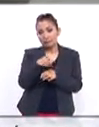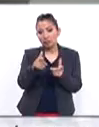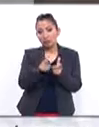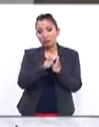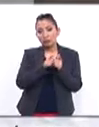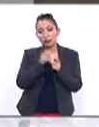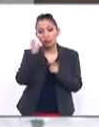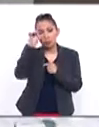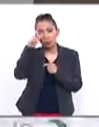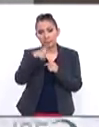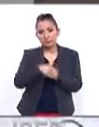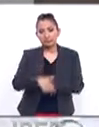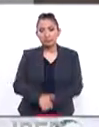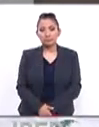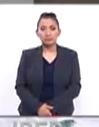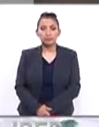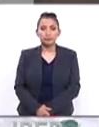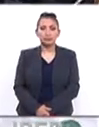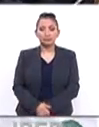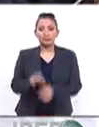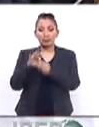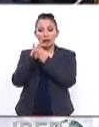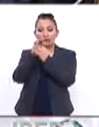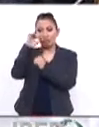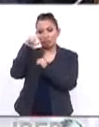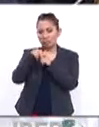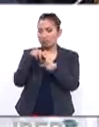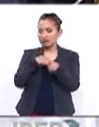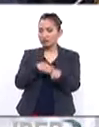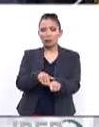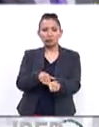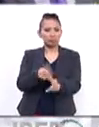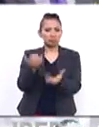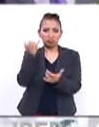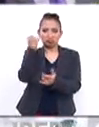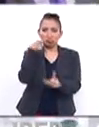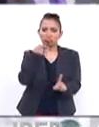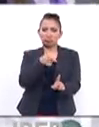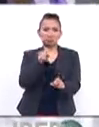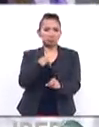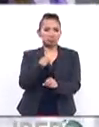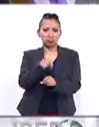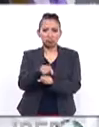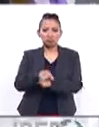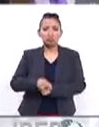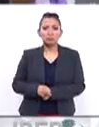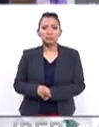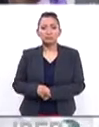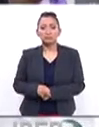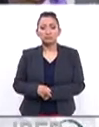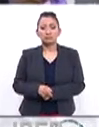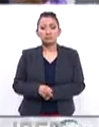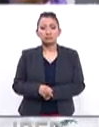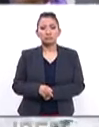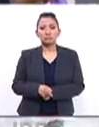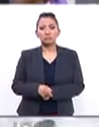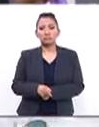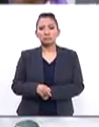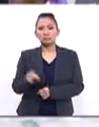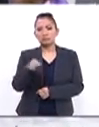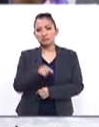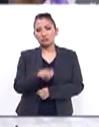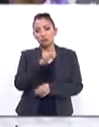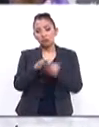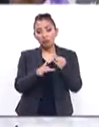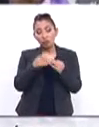bloque europeo? Bueno, la Unión Europea se mantiene en un plan firme. Es decir, es un tomo sobre